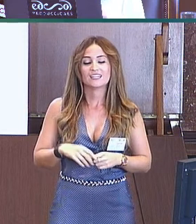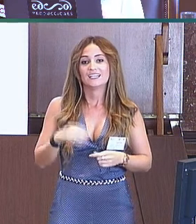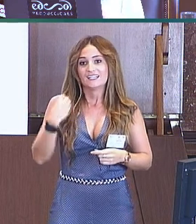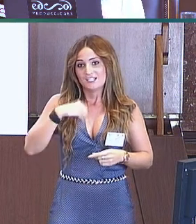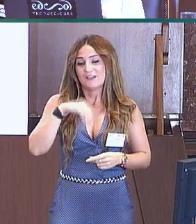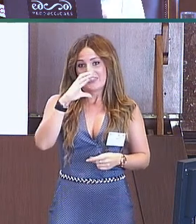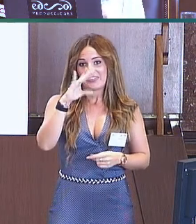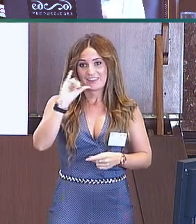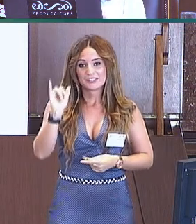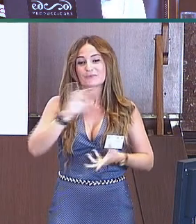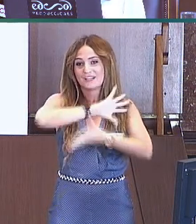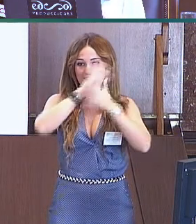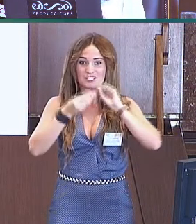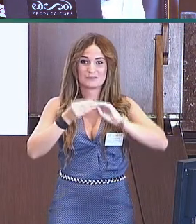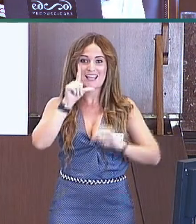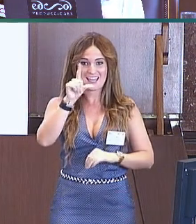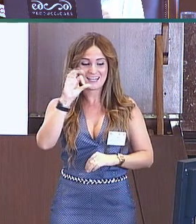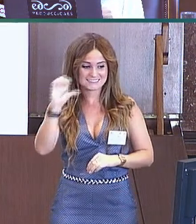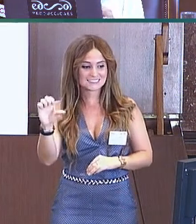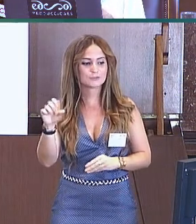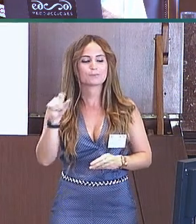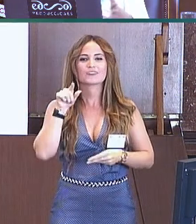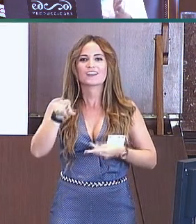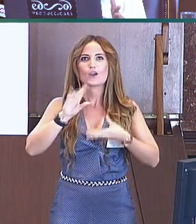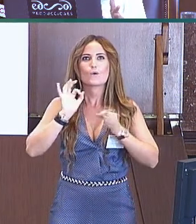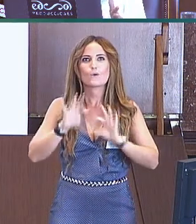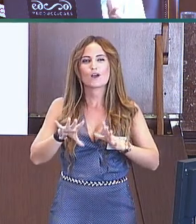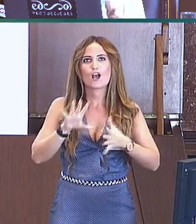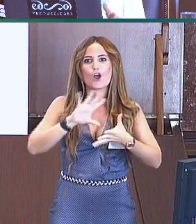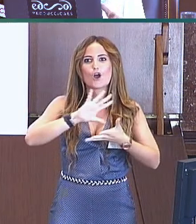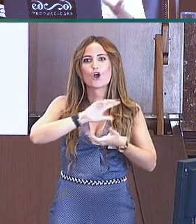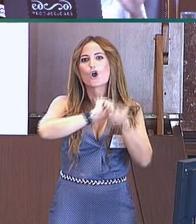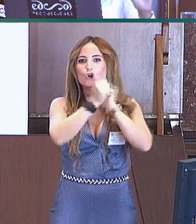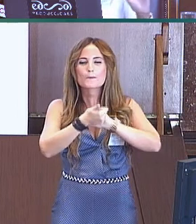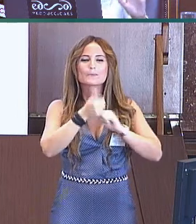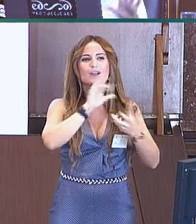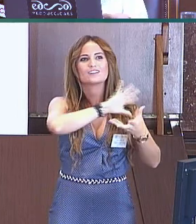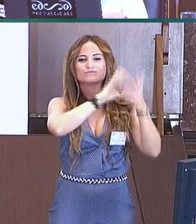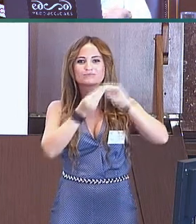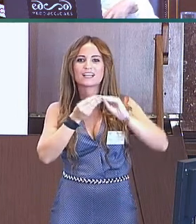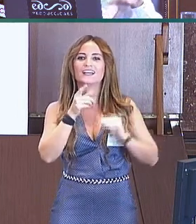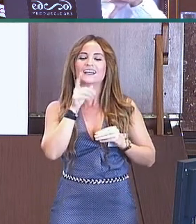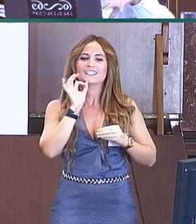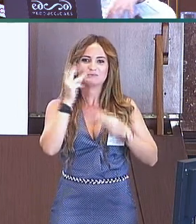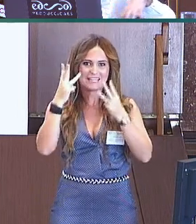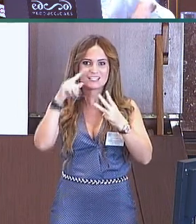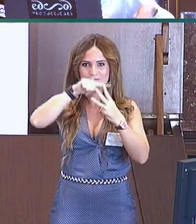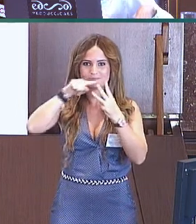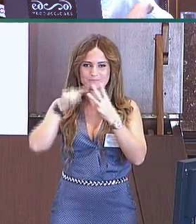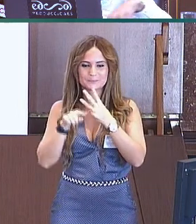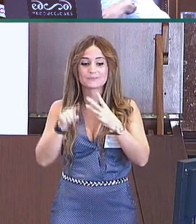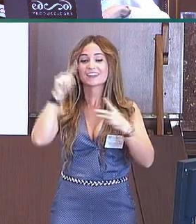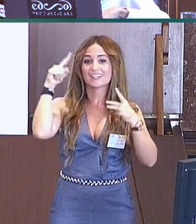Bueno, pues, esta adaptación procede de tanto de las